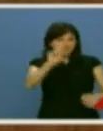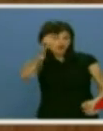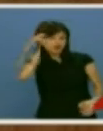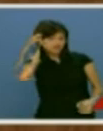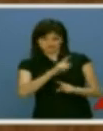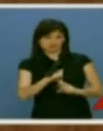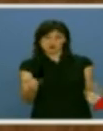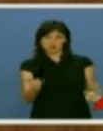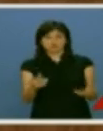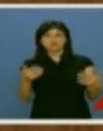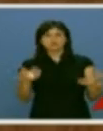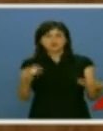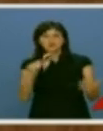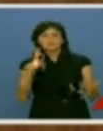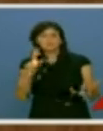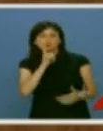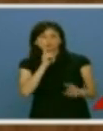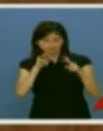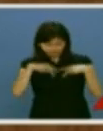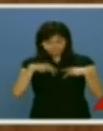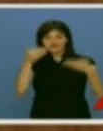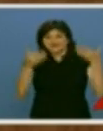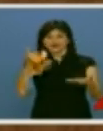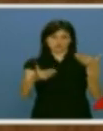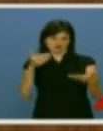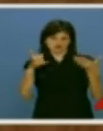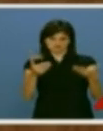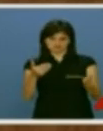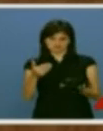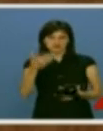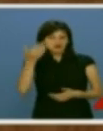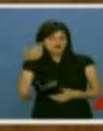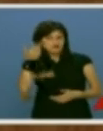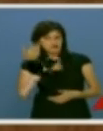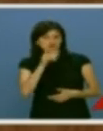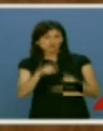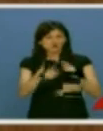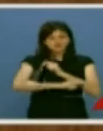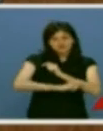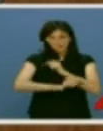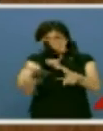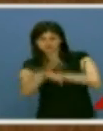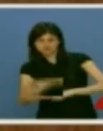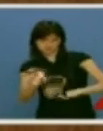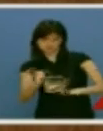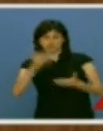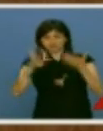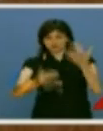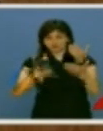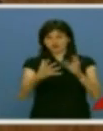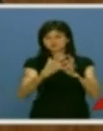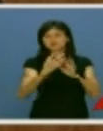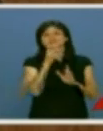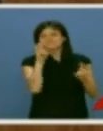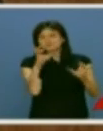Y la mejor forma de acertar es evaluar. Es muy necesario que dejemos de hacernos trampas en el solitario. Pactos y